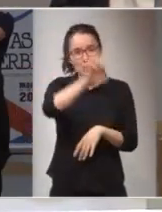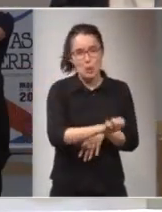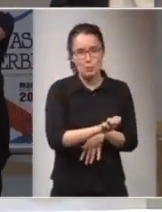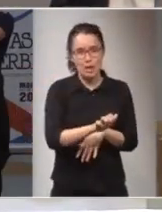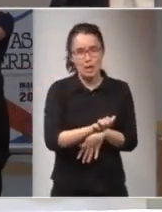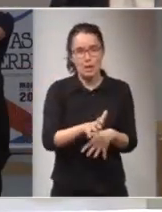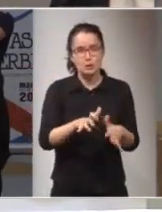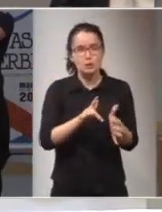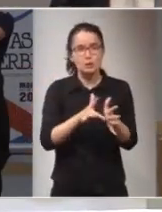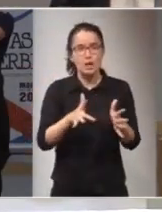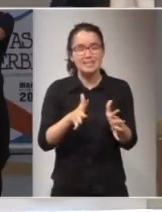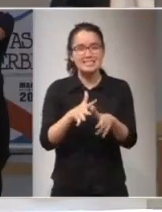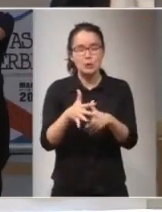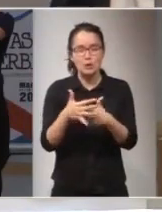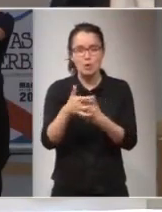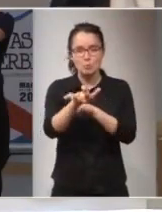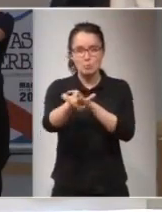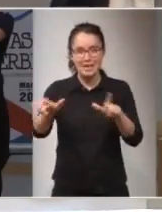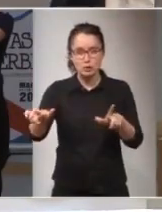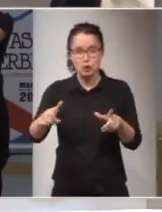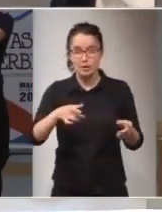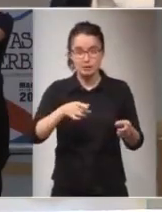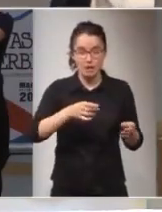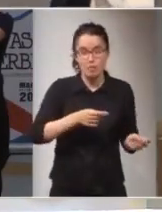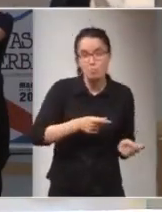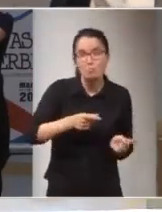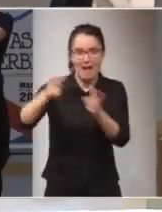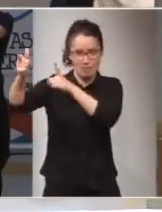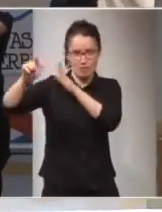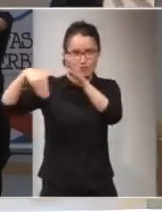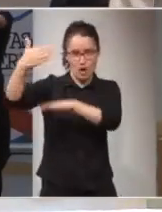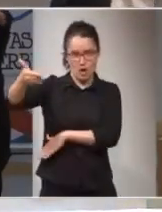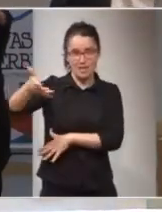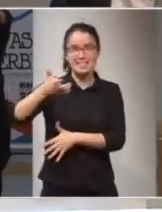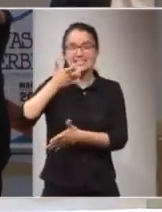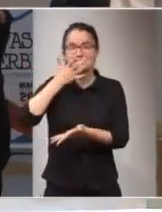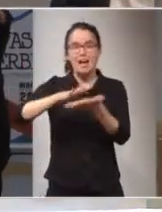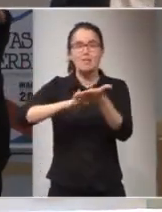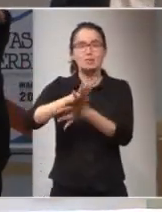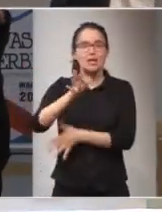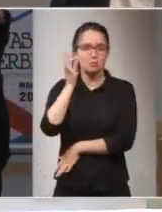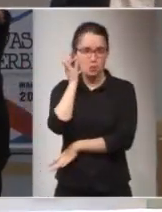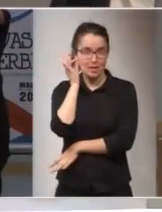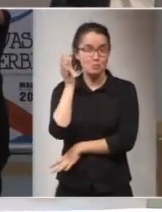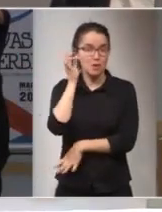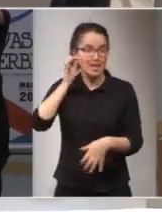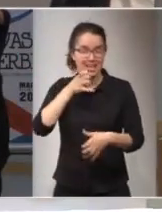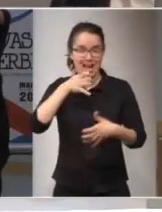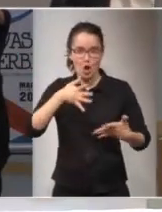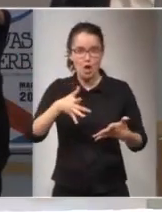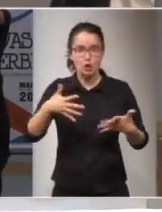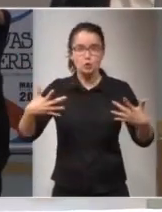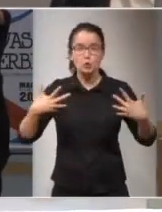viviendo gente que están inmigrando si hablamos de las mujeres las mujeres que hoy día están